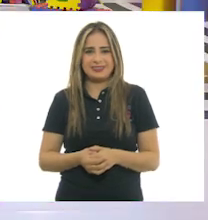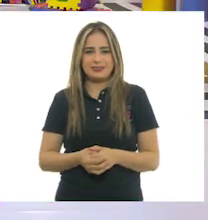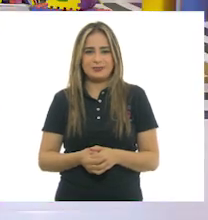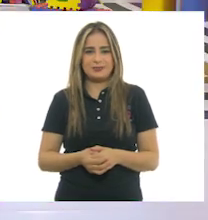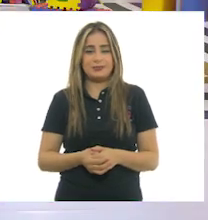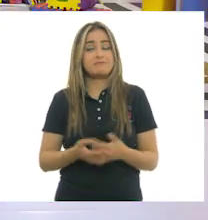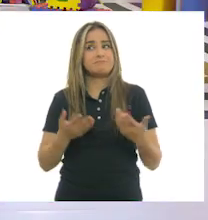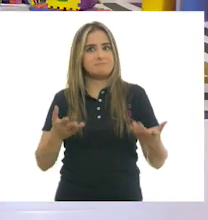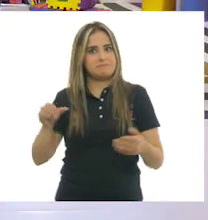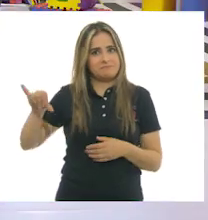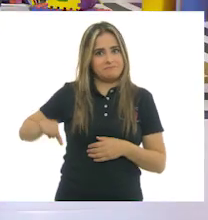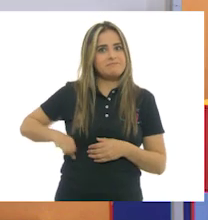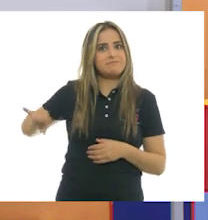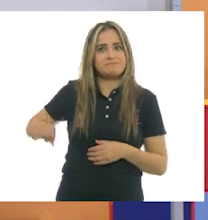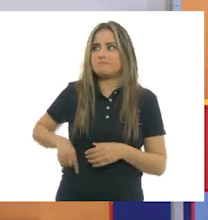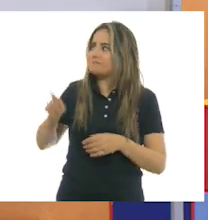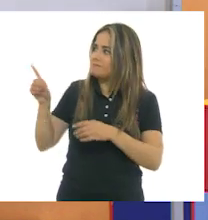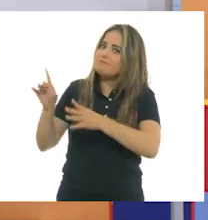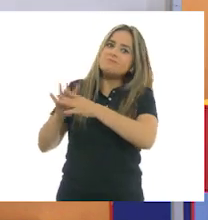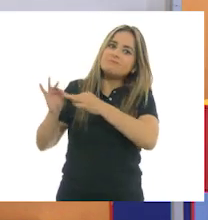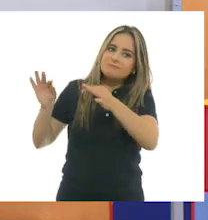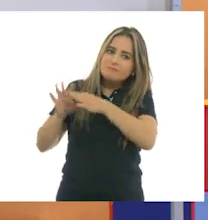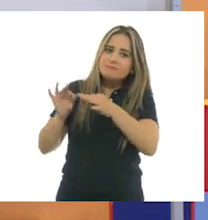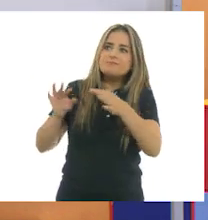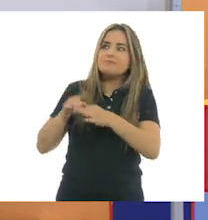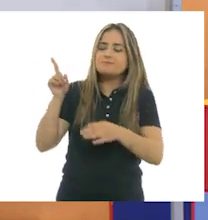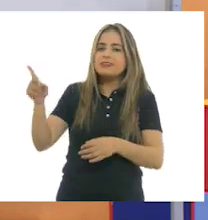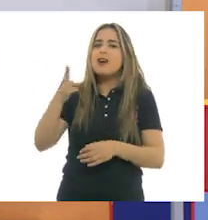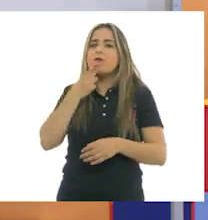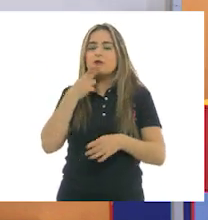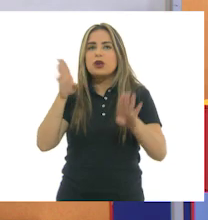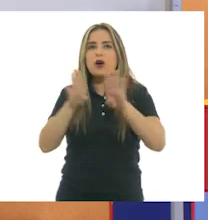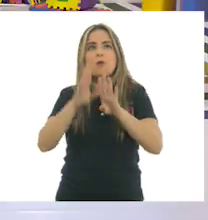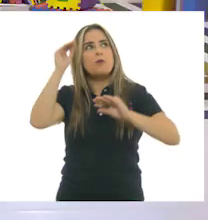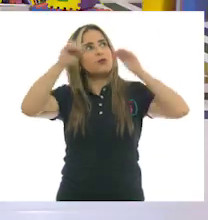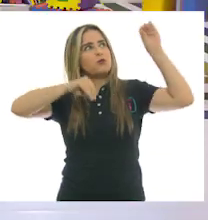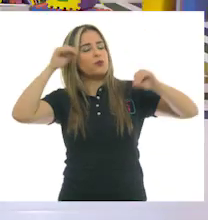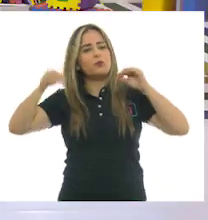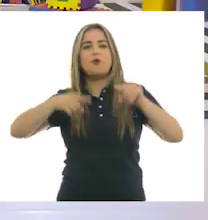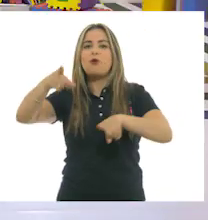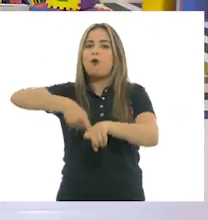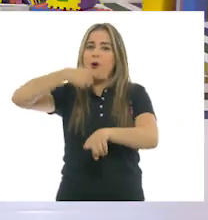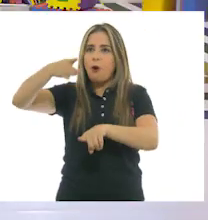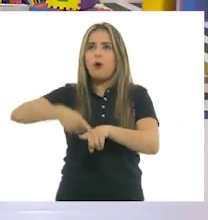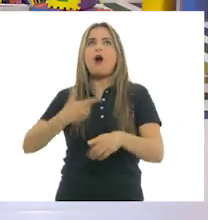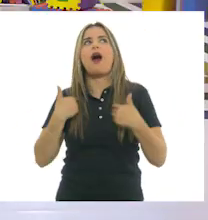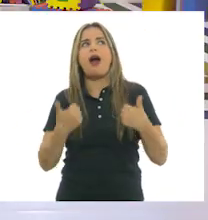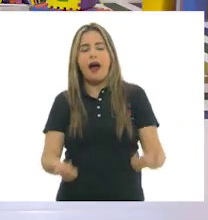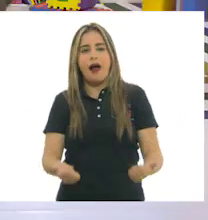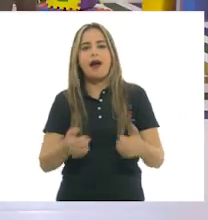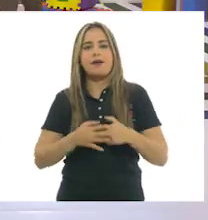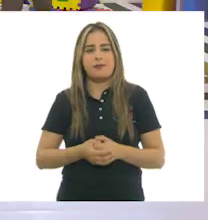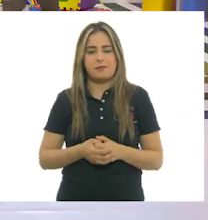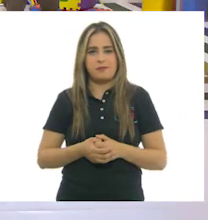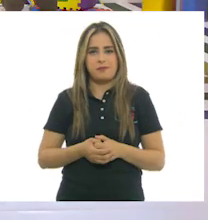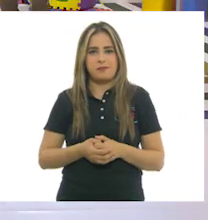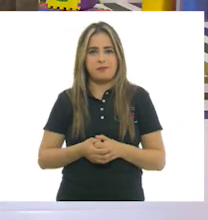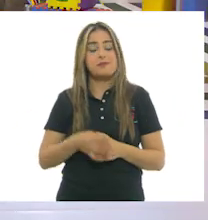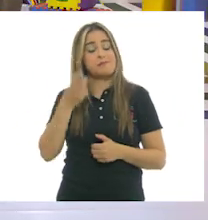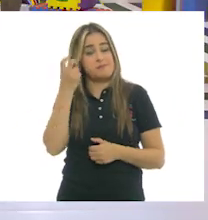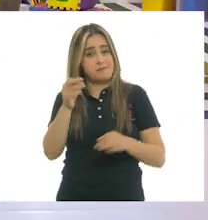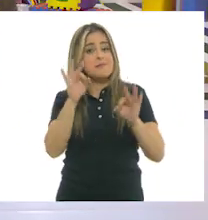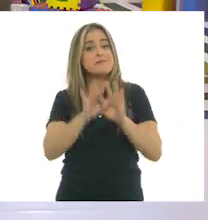¡Qué interesante estuvo el video y además lo que dice sobre el uso del color! Pásate para acá. paso para acá. Justo es